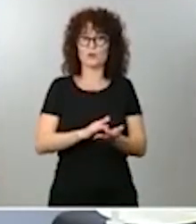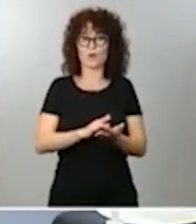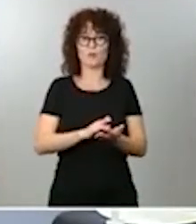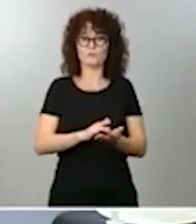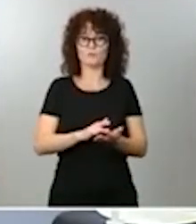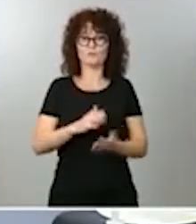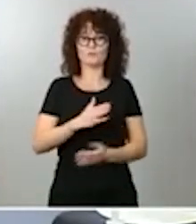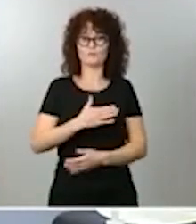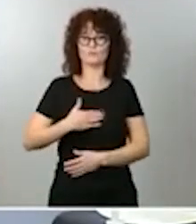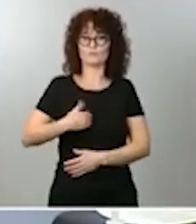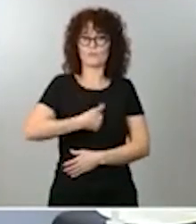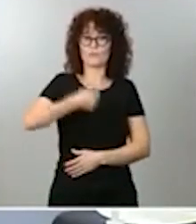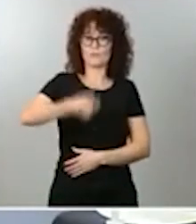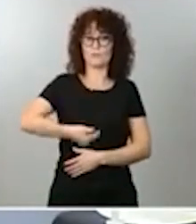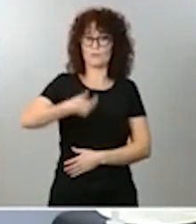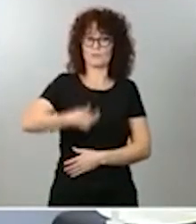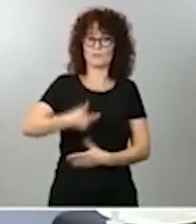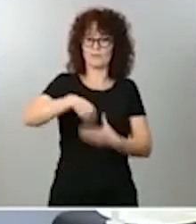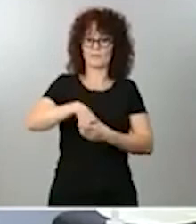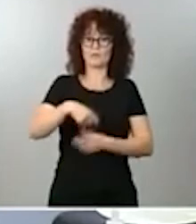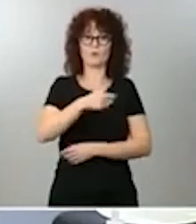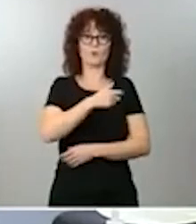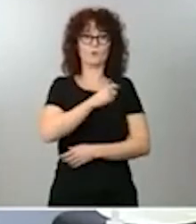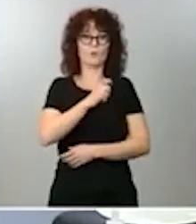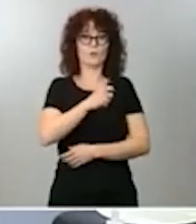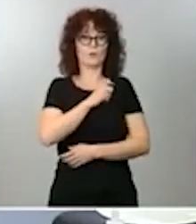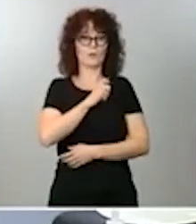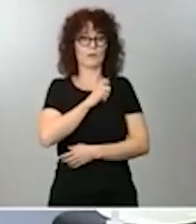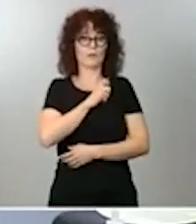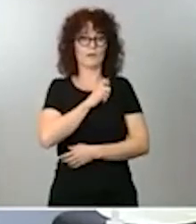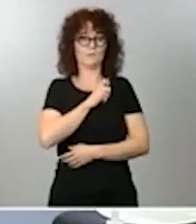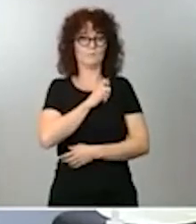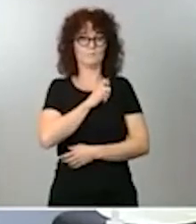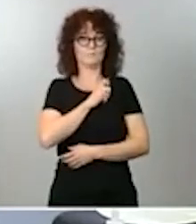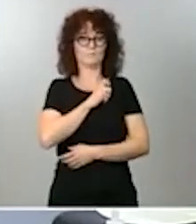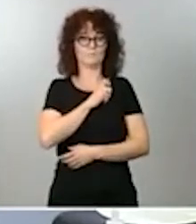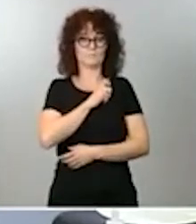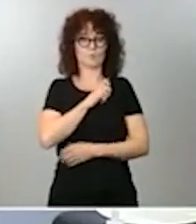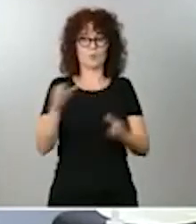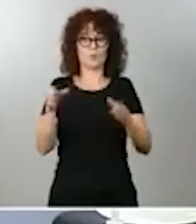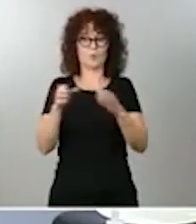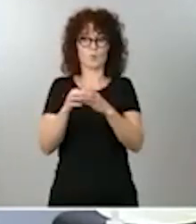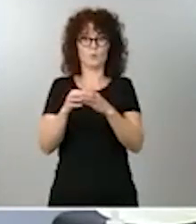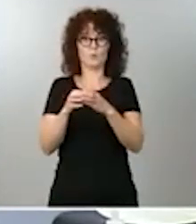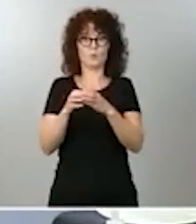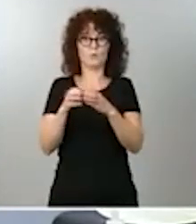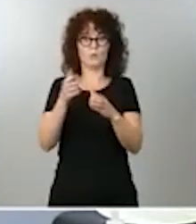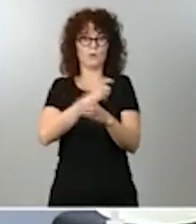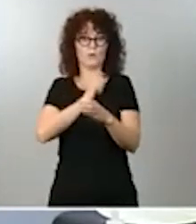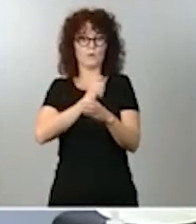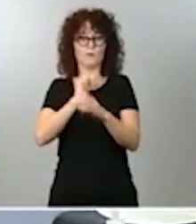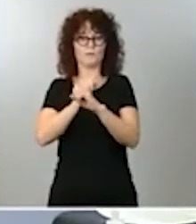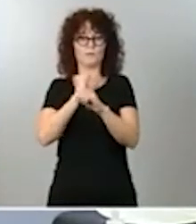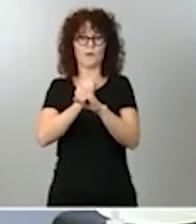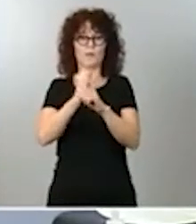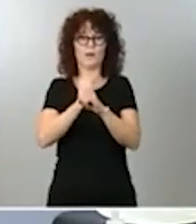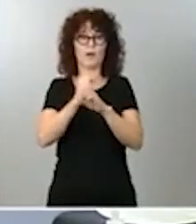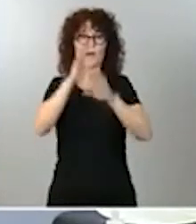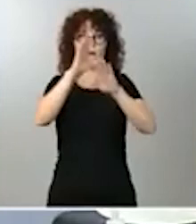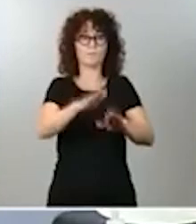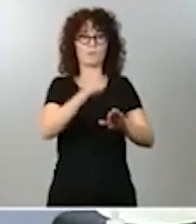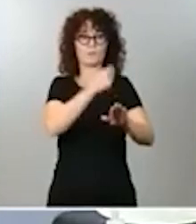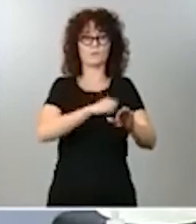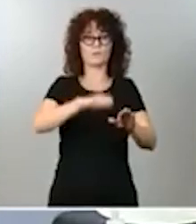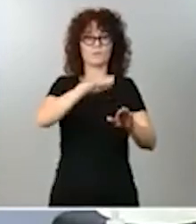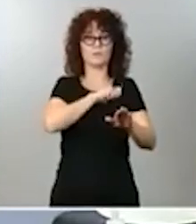permitiendo que se siembre la duda sobre un cuerpo que trabaja por España de forma ejemplar. También están como